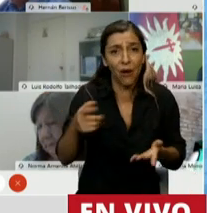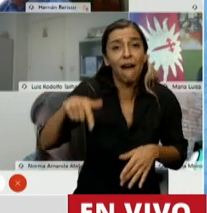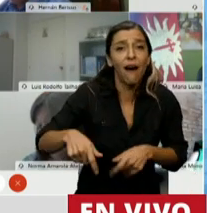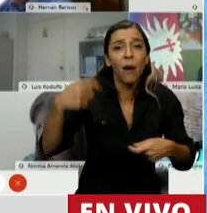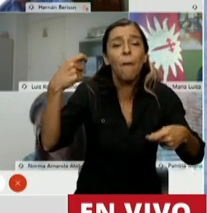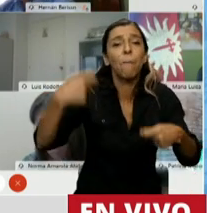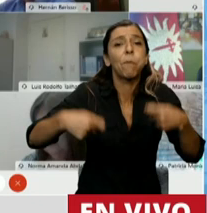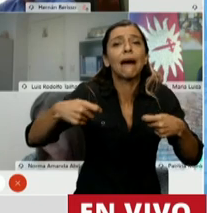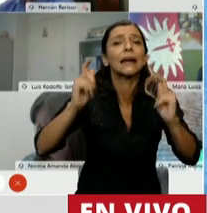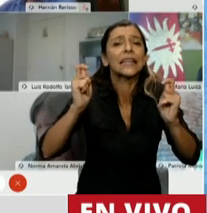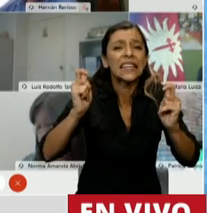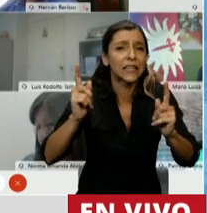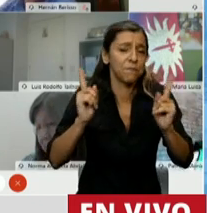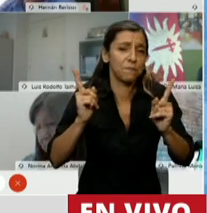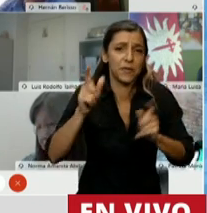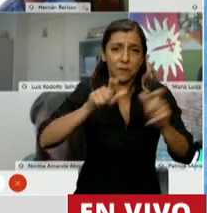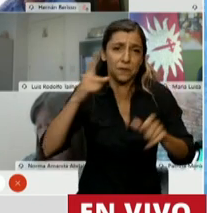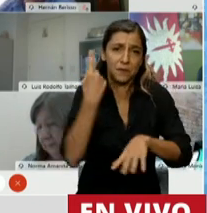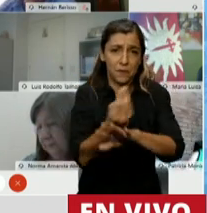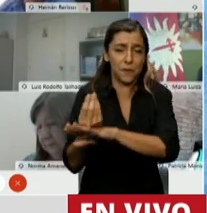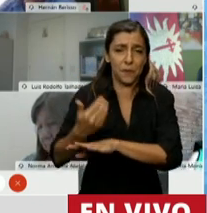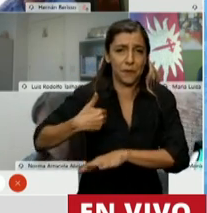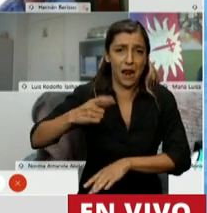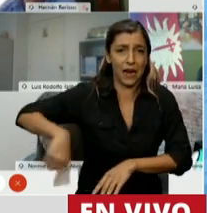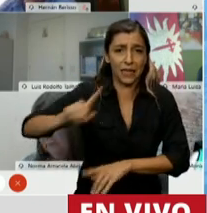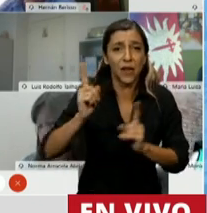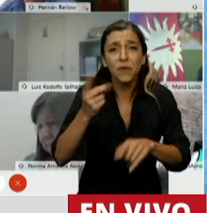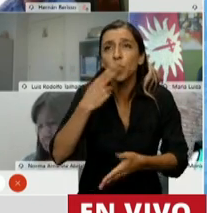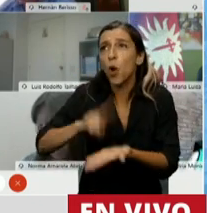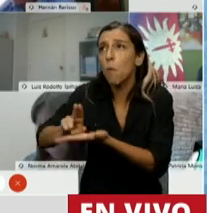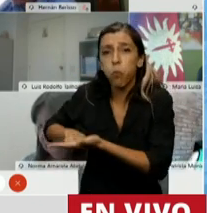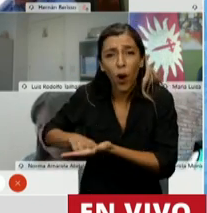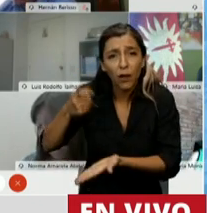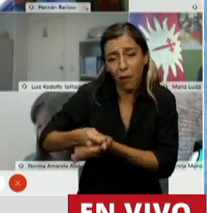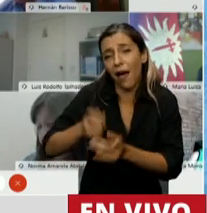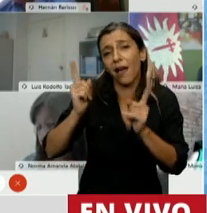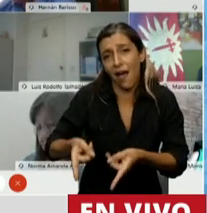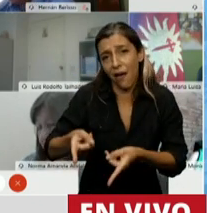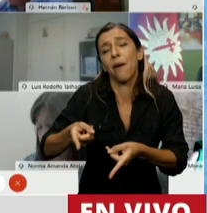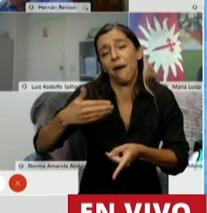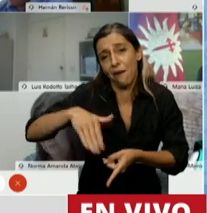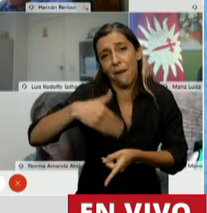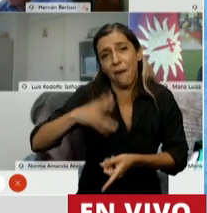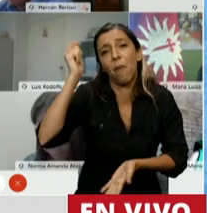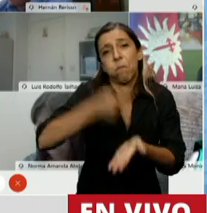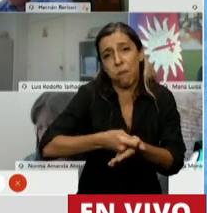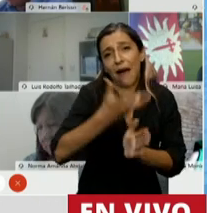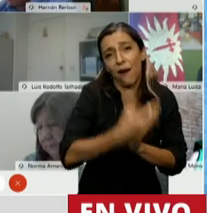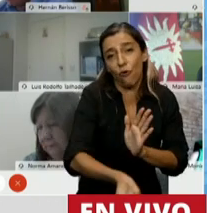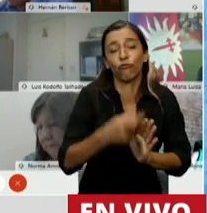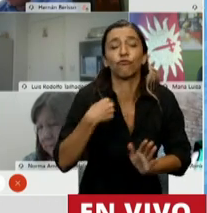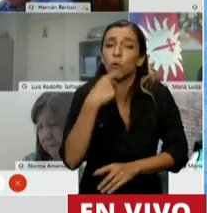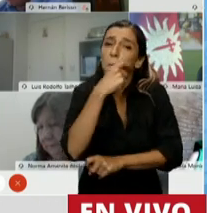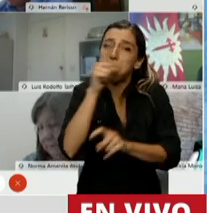millones de argentinos que afortunadamente aún pagan impuestos. ¿Es esta una cuestión de salud